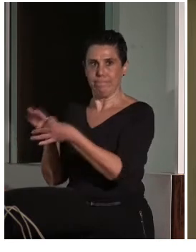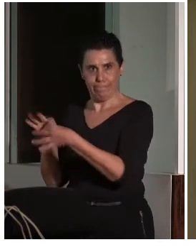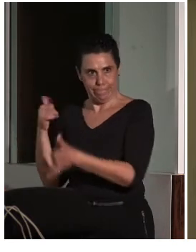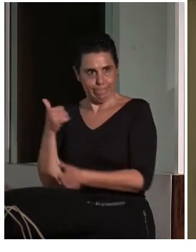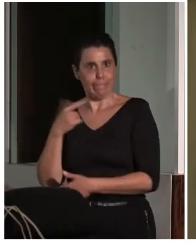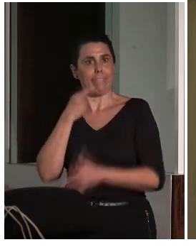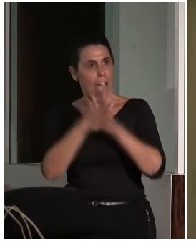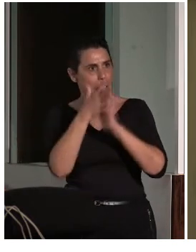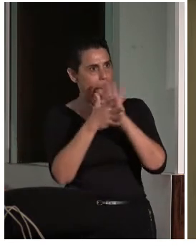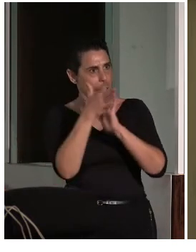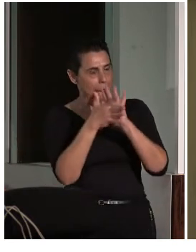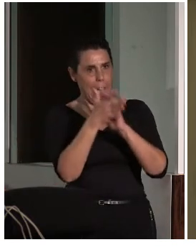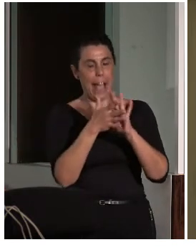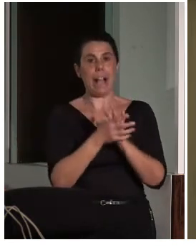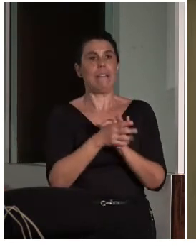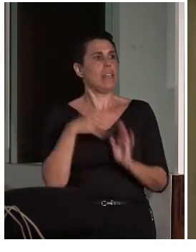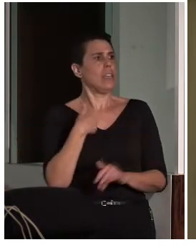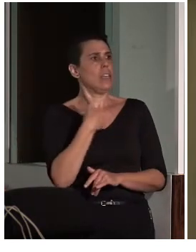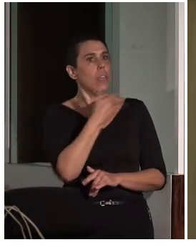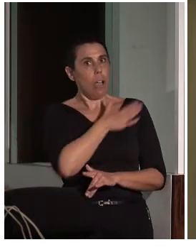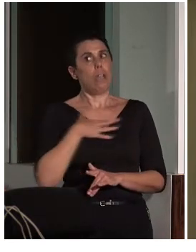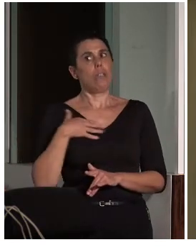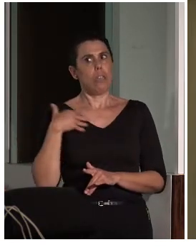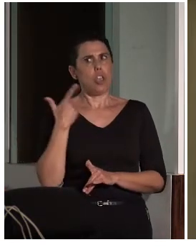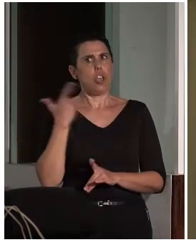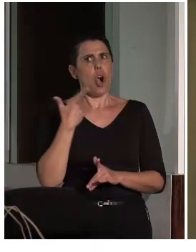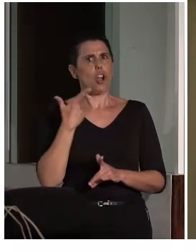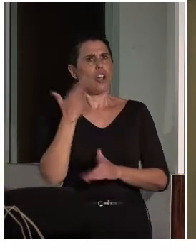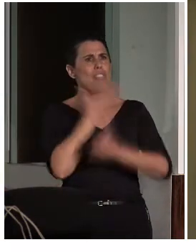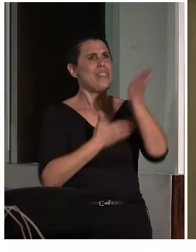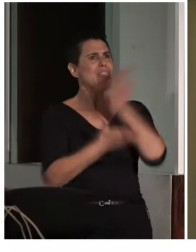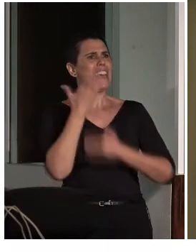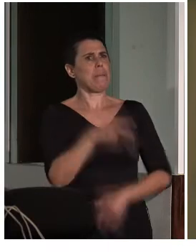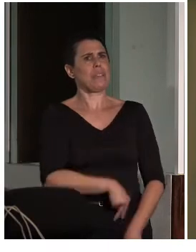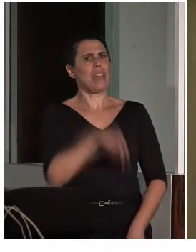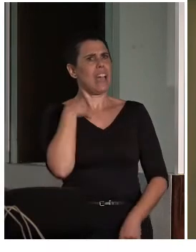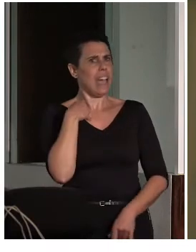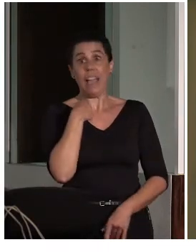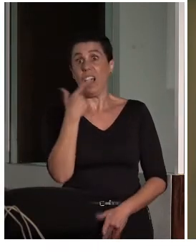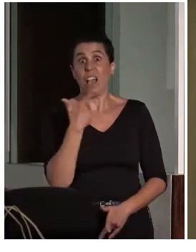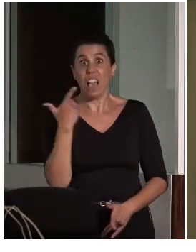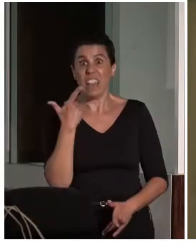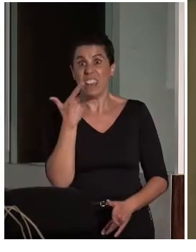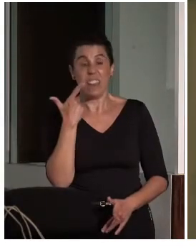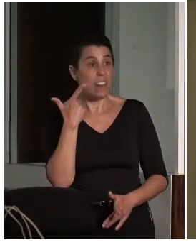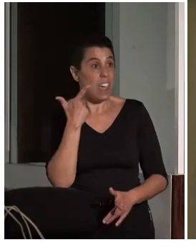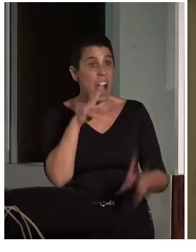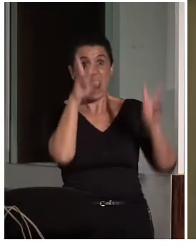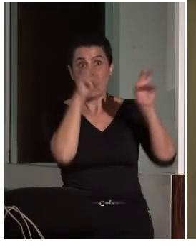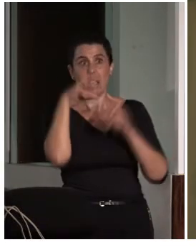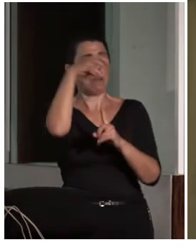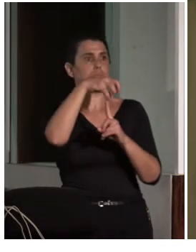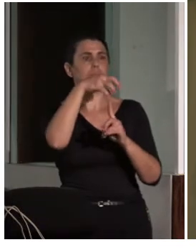expuesto, y creo que hemos coincidido todas las discapacidades, la formación, la formación de los guías,